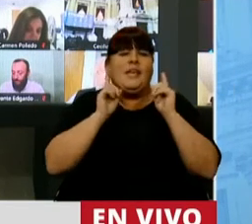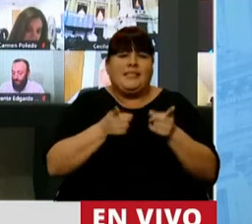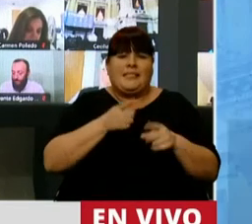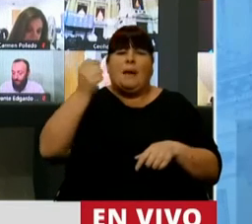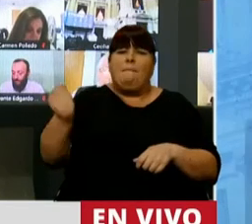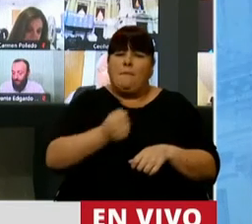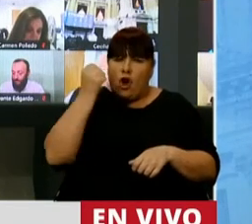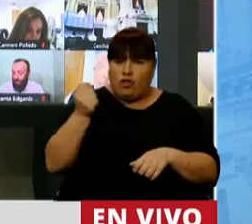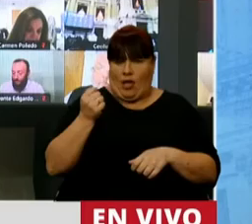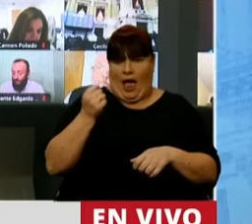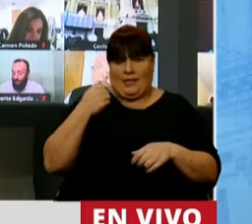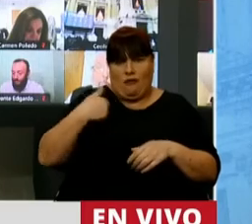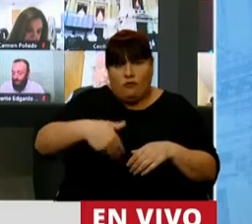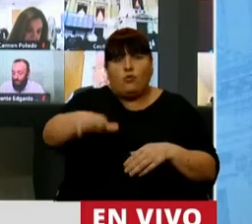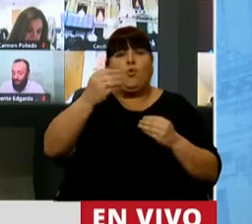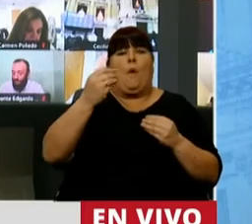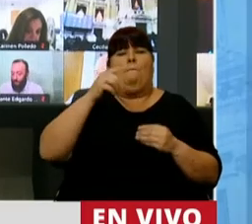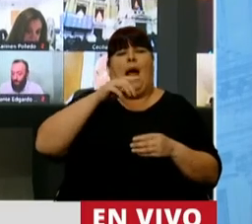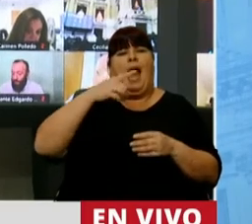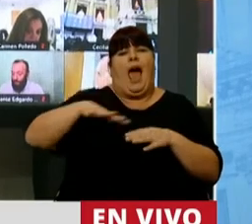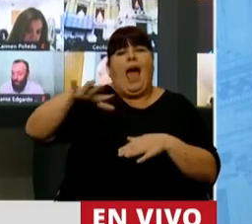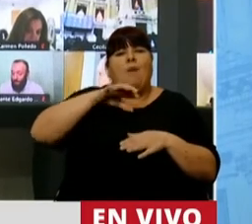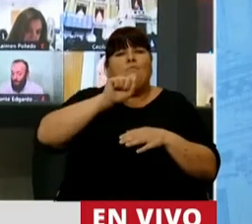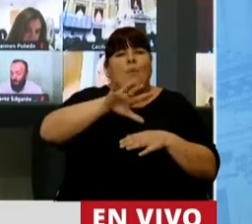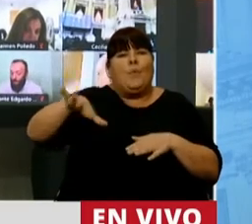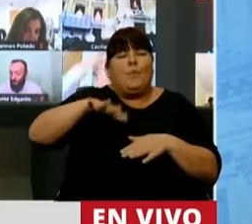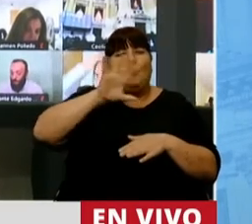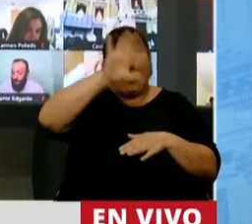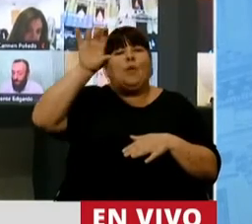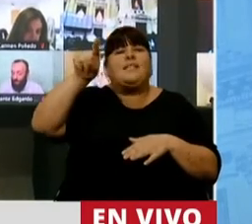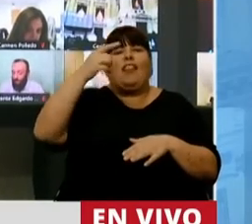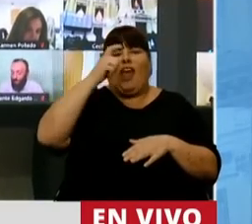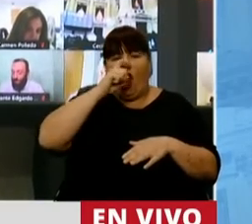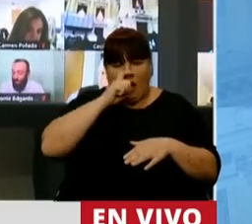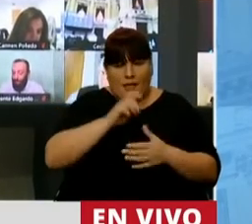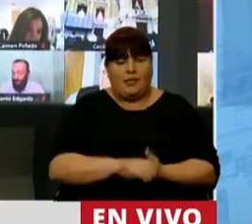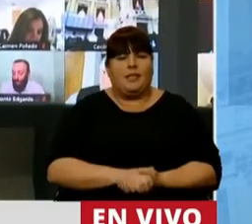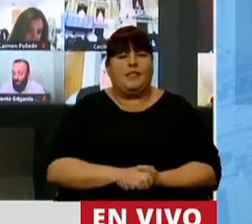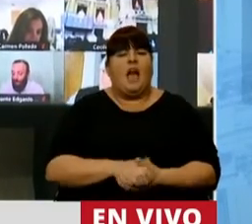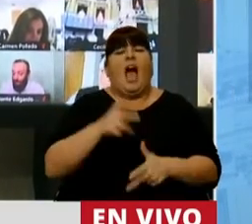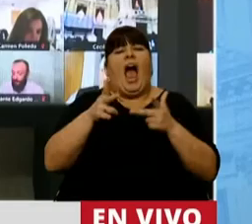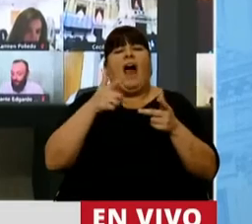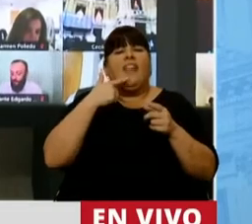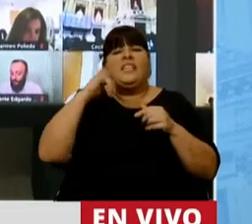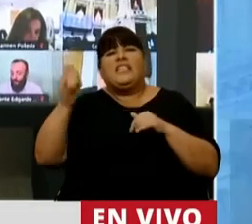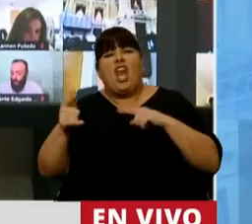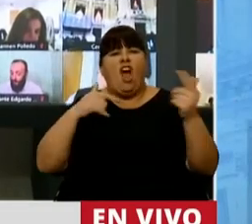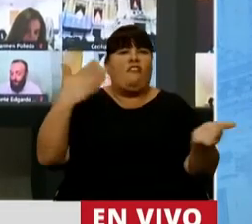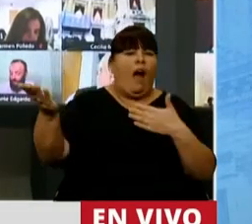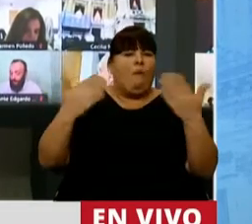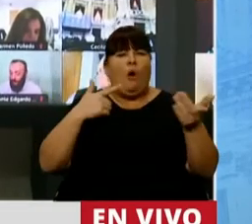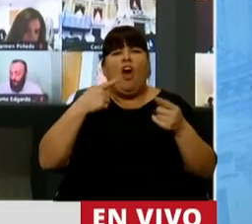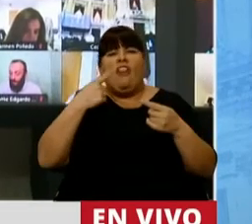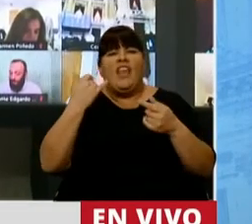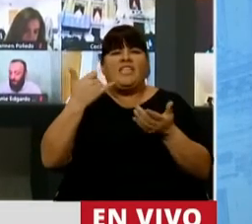de gran importancia y trascendencia para los municipios de Corrientes, de las provincias de Corrientes. Se habló de discrecionalidad, se